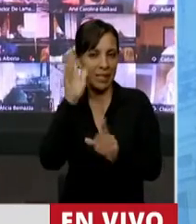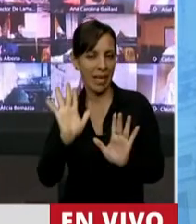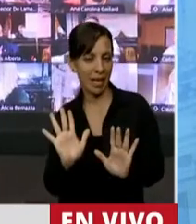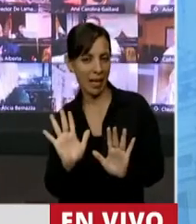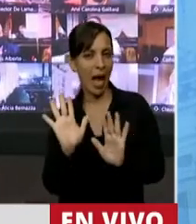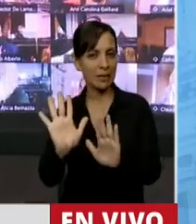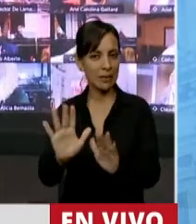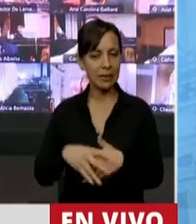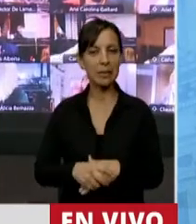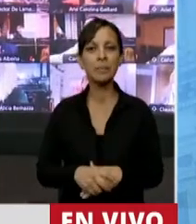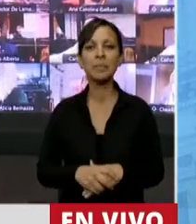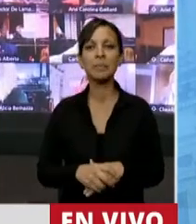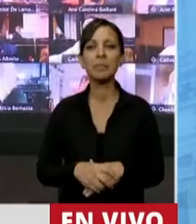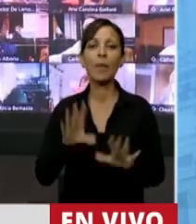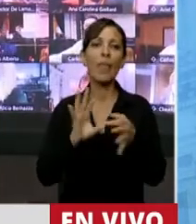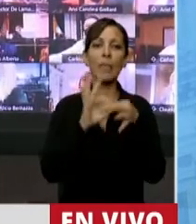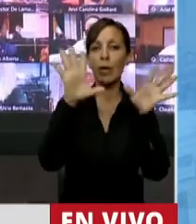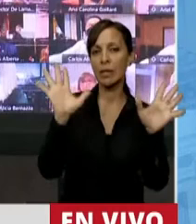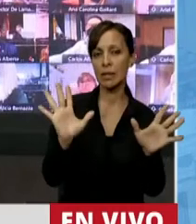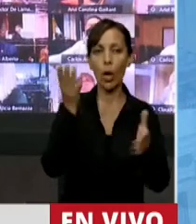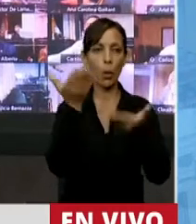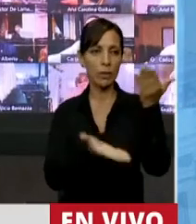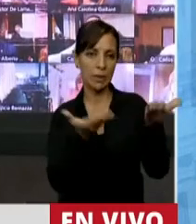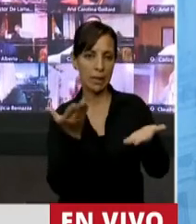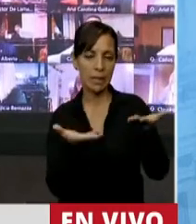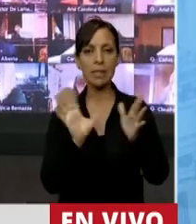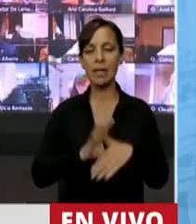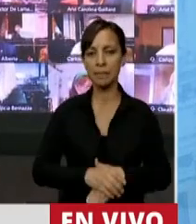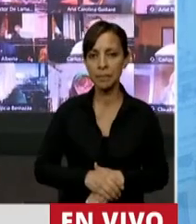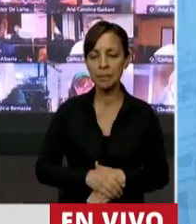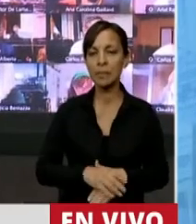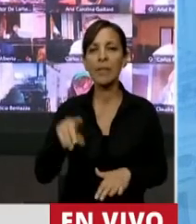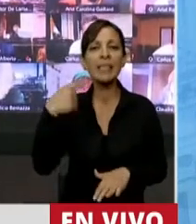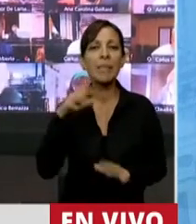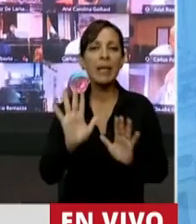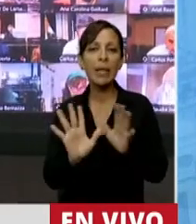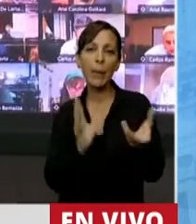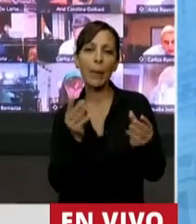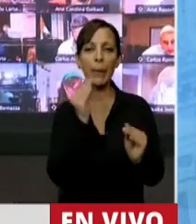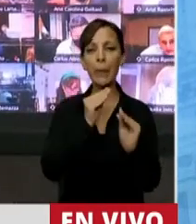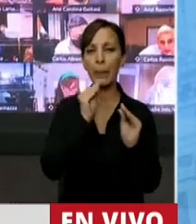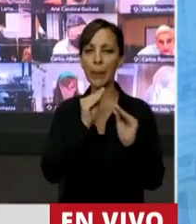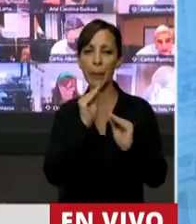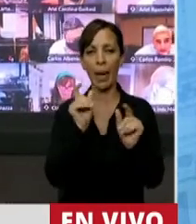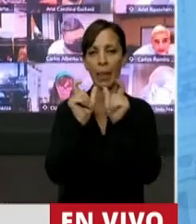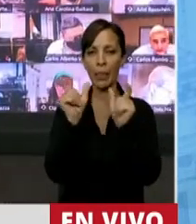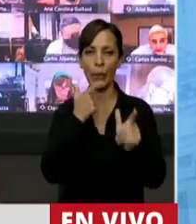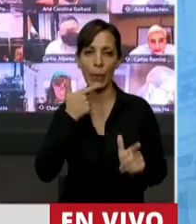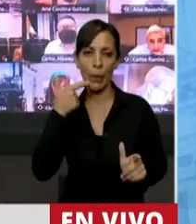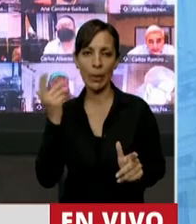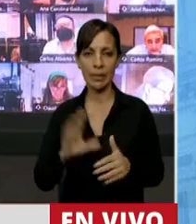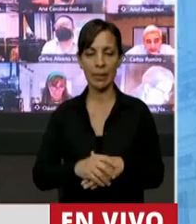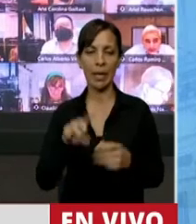con la democratización de la justicia, con siempre esta cosa edulcorada que presentan,